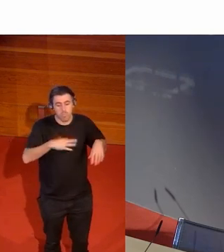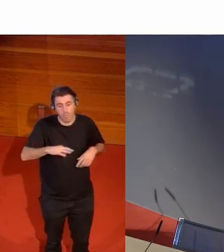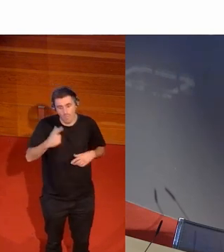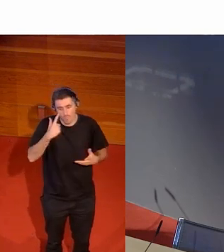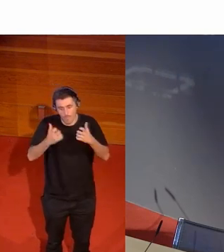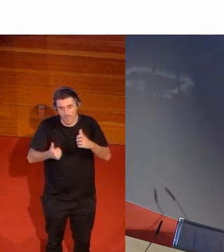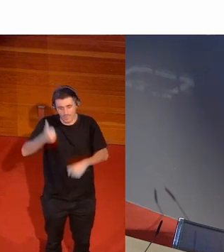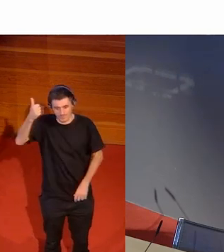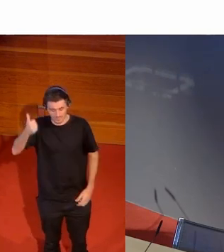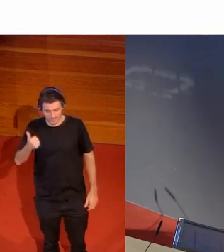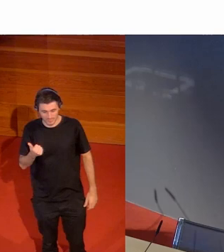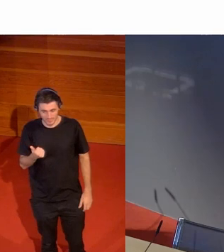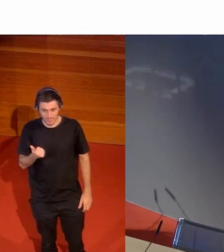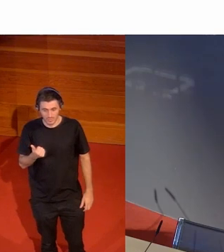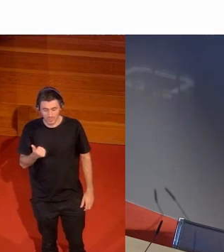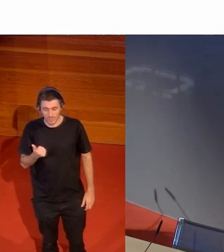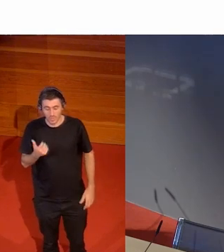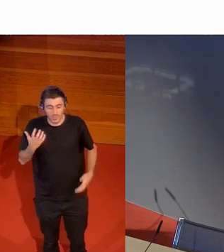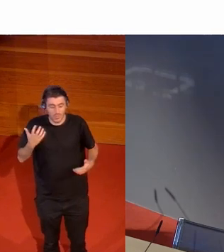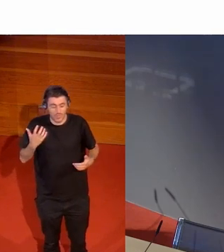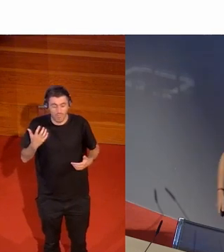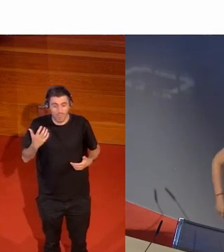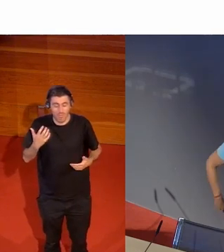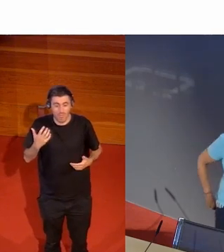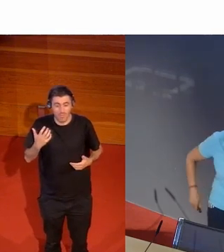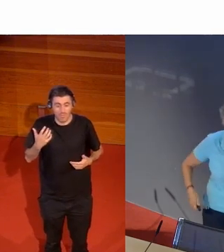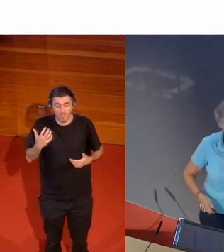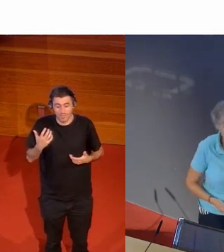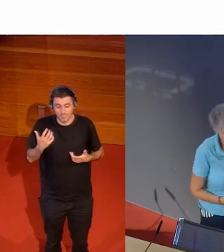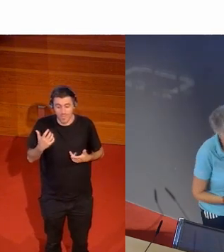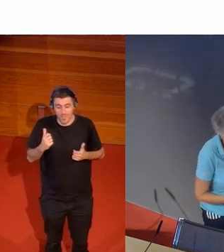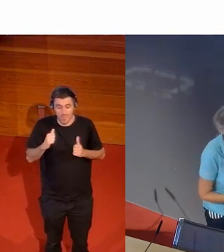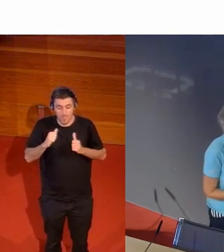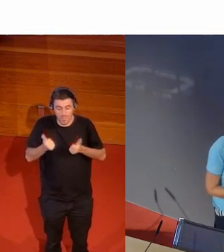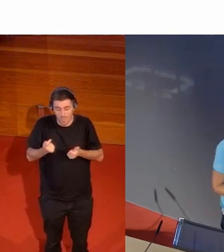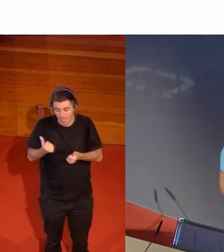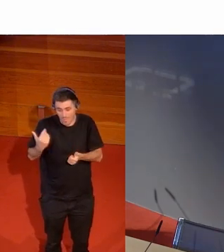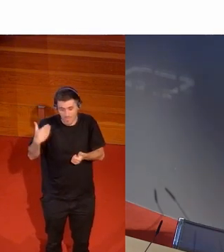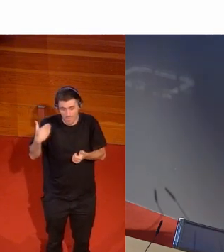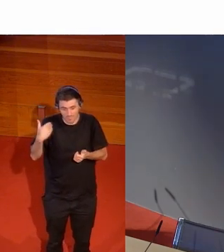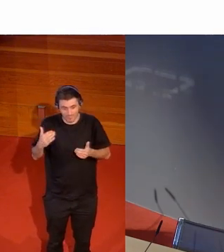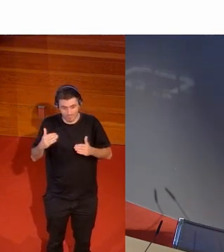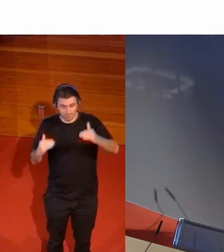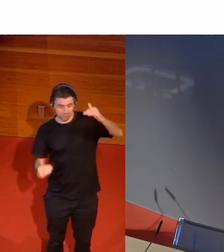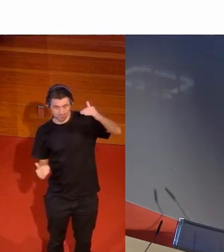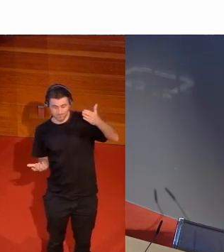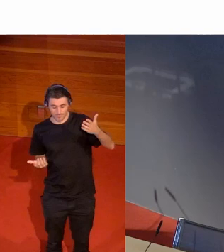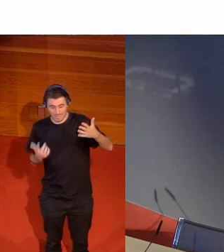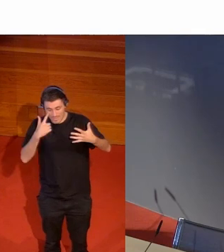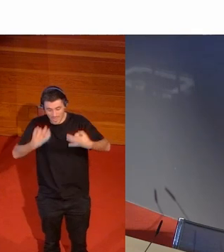el mundo del deporte pero hay salimos a correr con la mano atrás y es difícil esta es la realidad